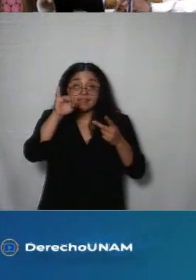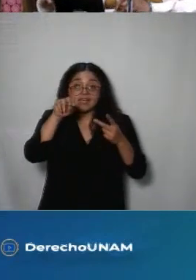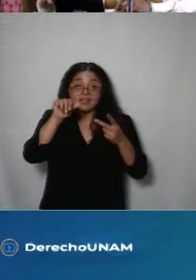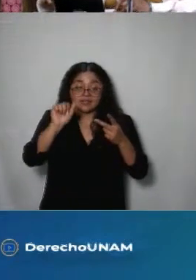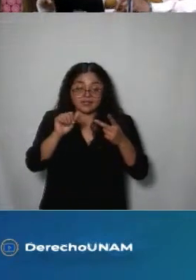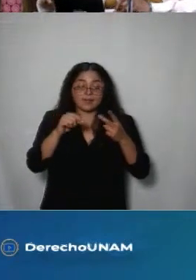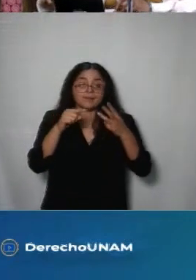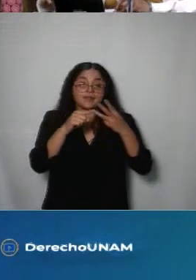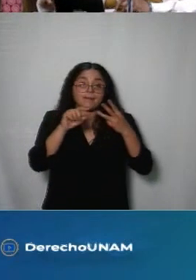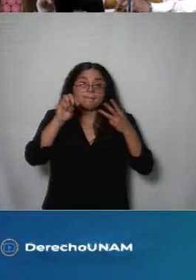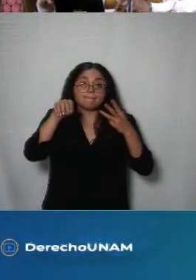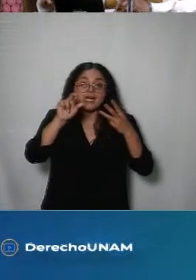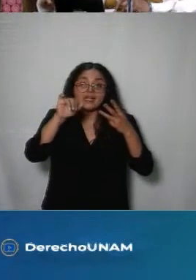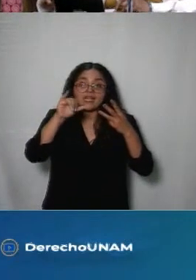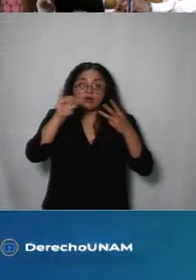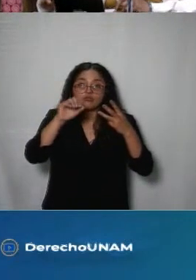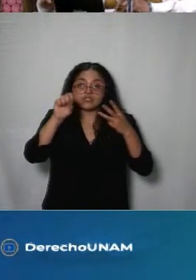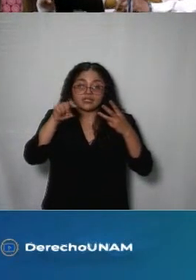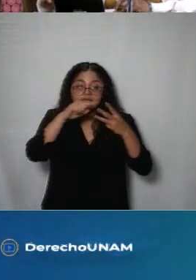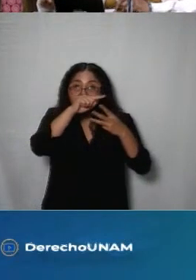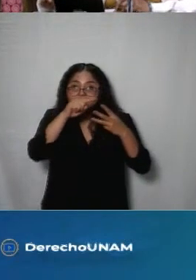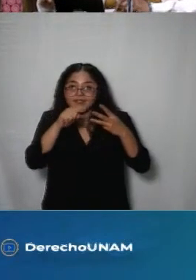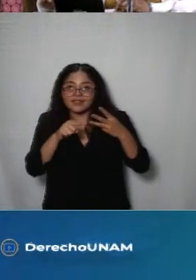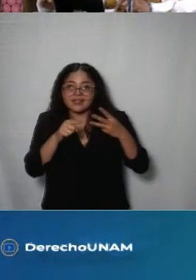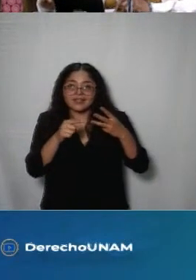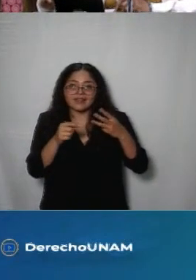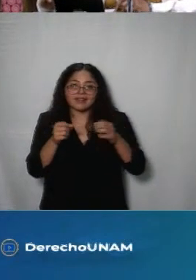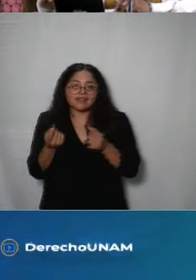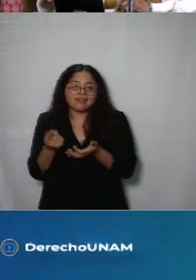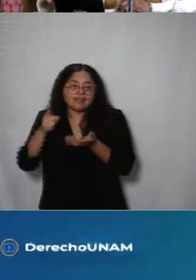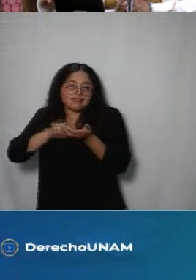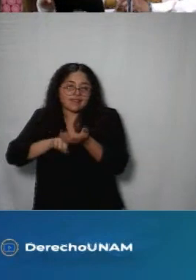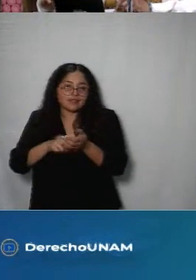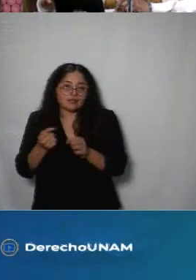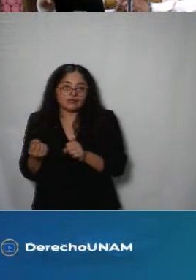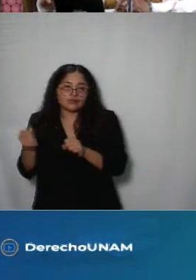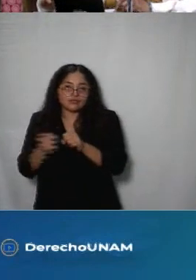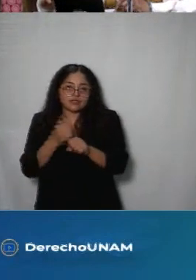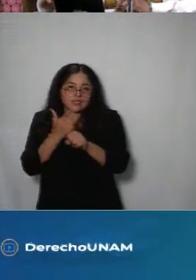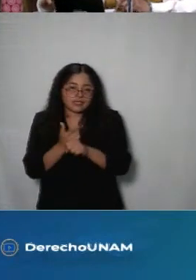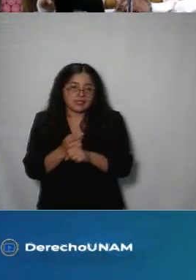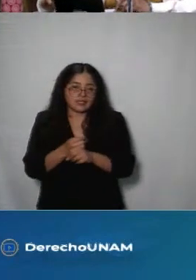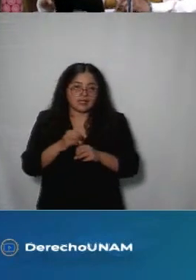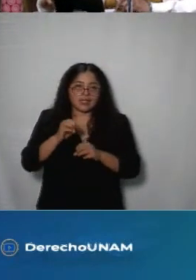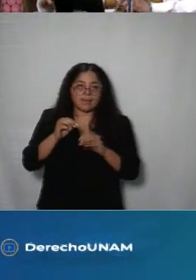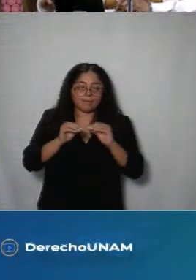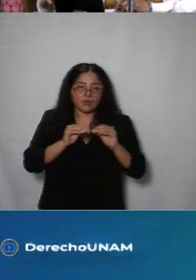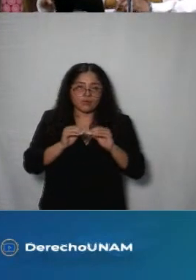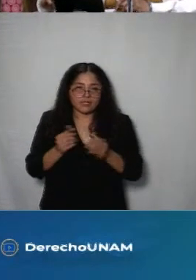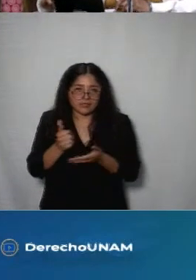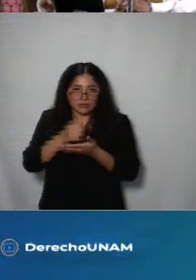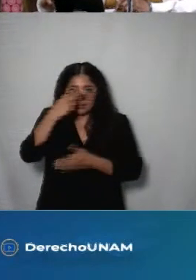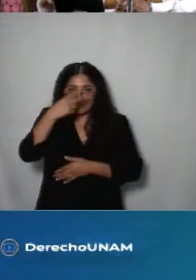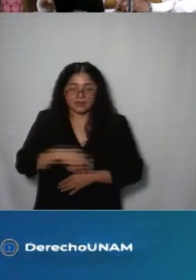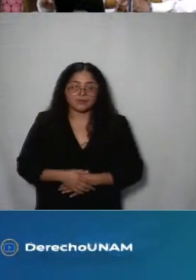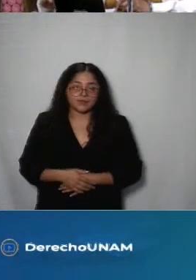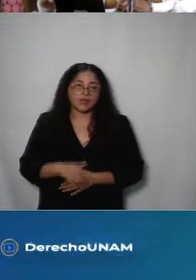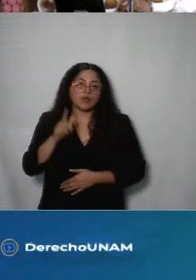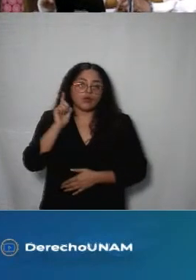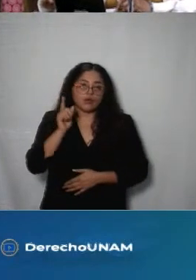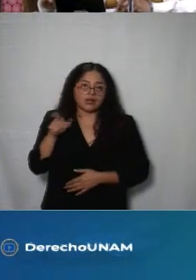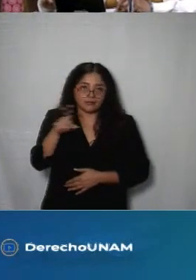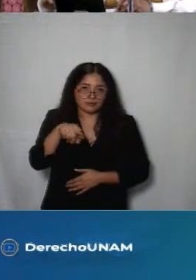Zacarías y Elia Villegas todas ellas de la Secretaría de Movilidad de la Ciudad de México así que bueno